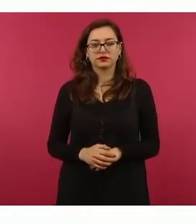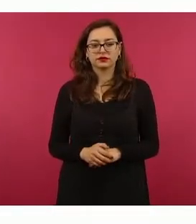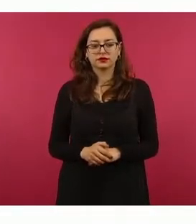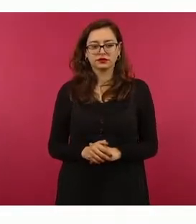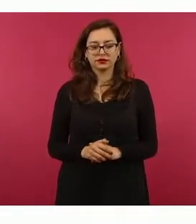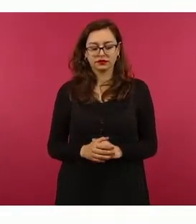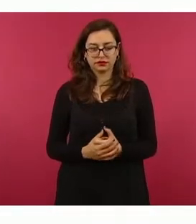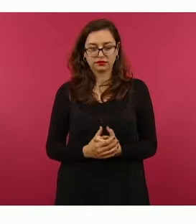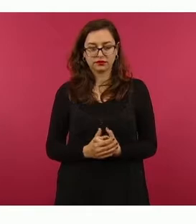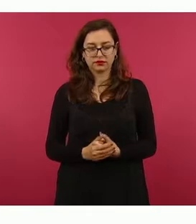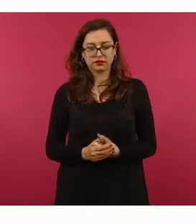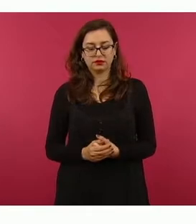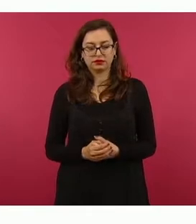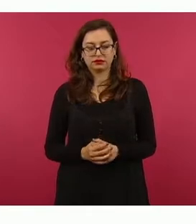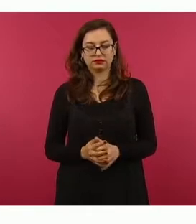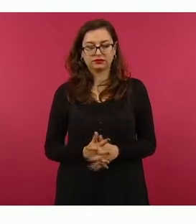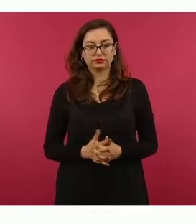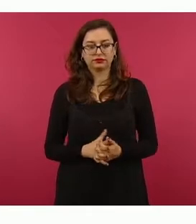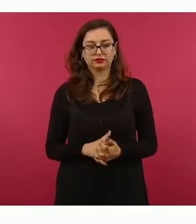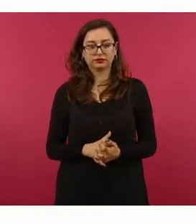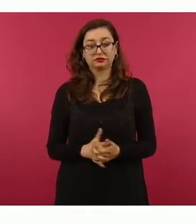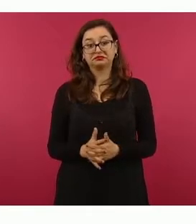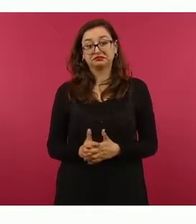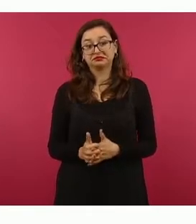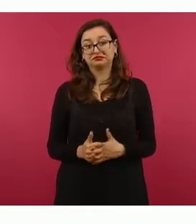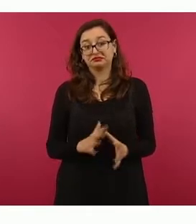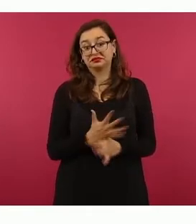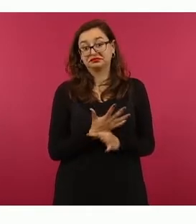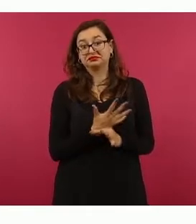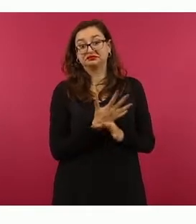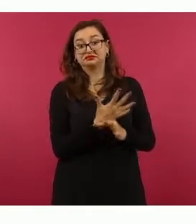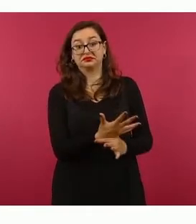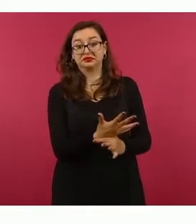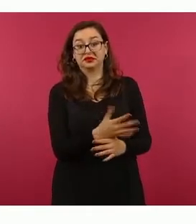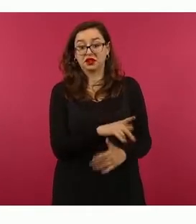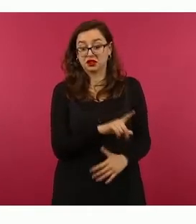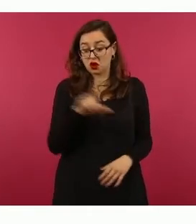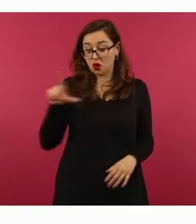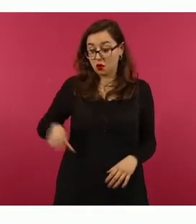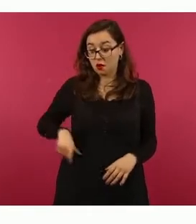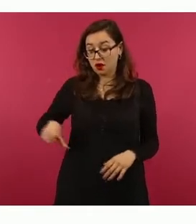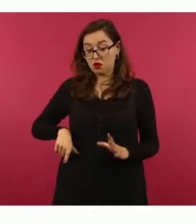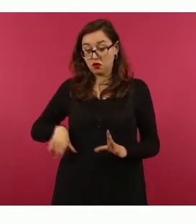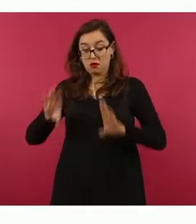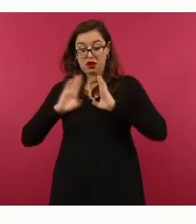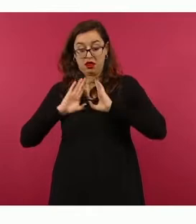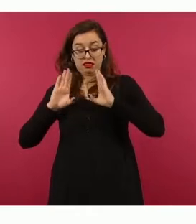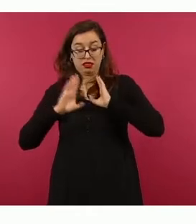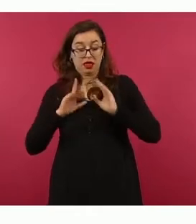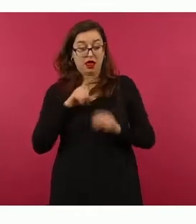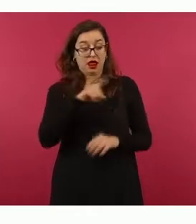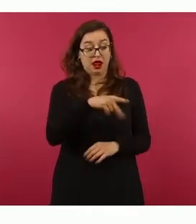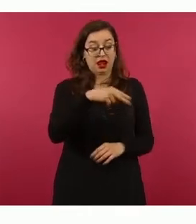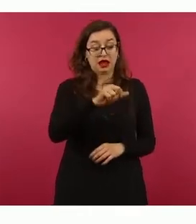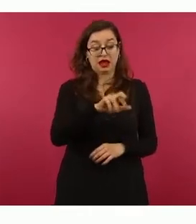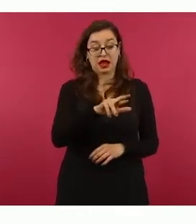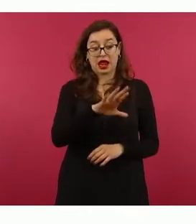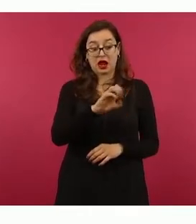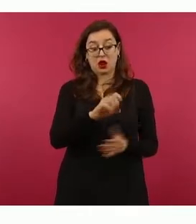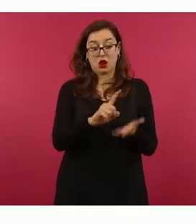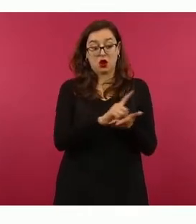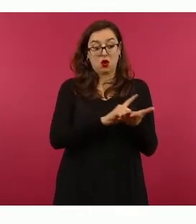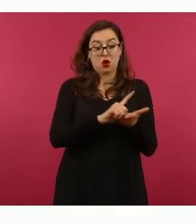con todo lo que le entrega el narco al régimen militarizado, pues ahora tenemos bastante.